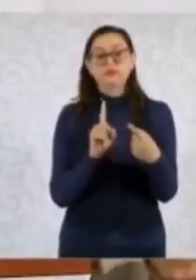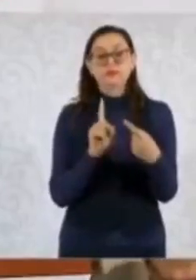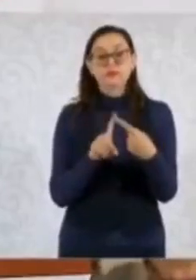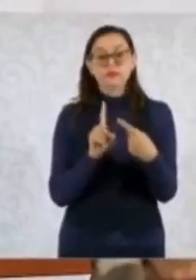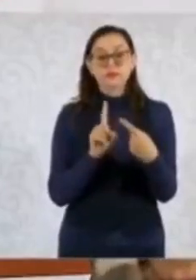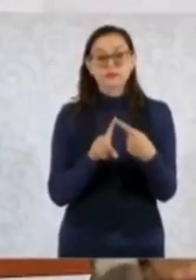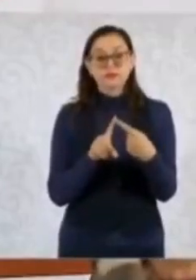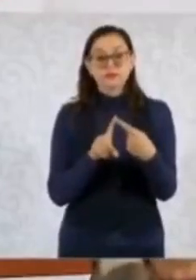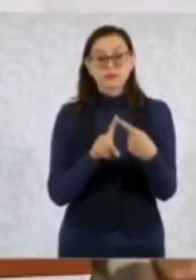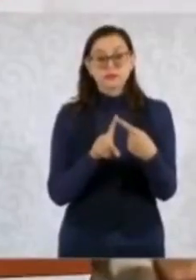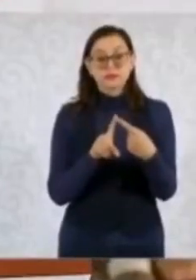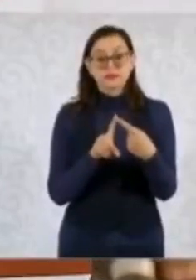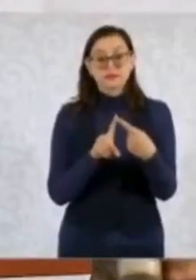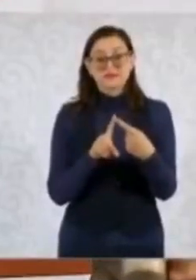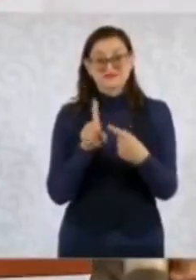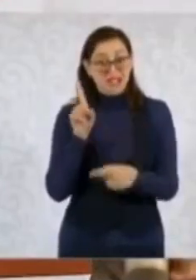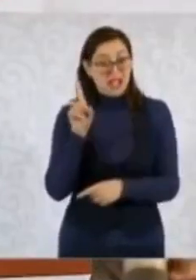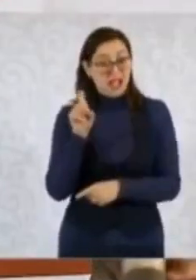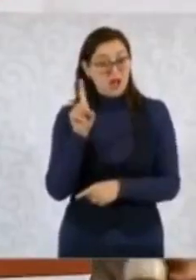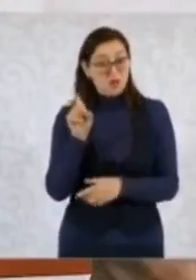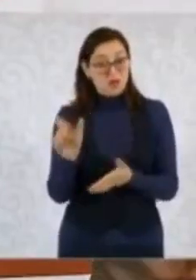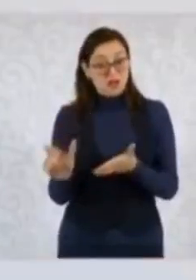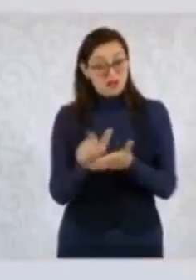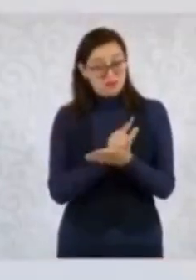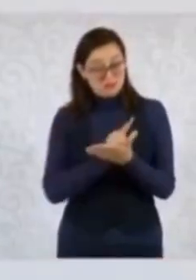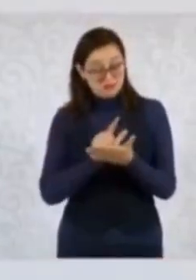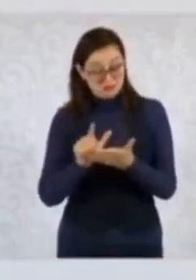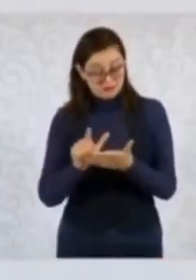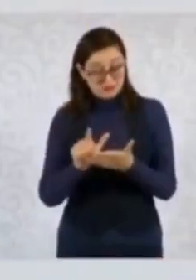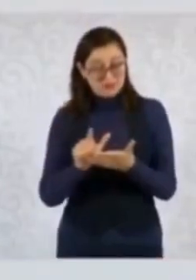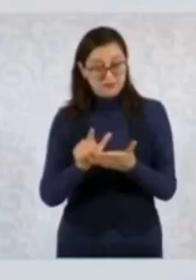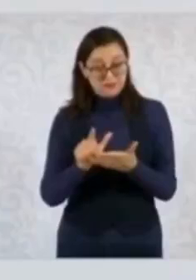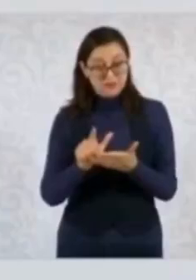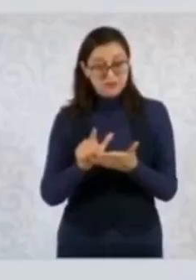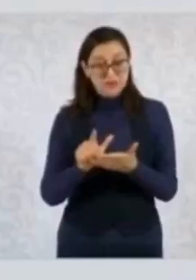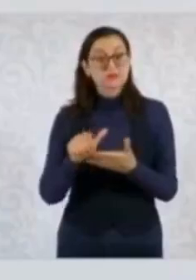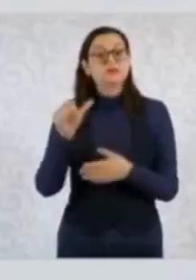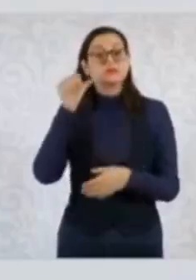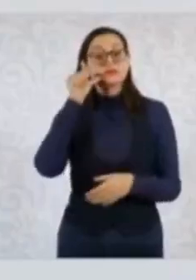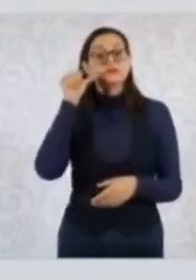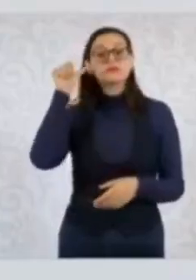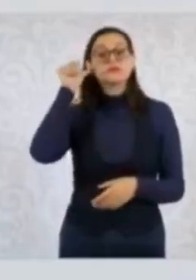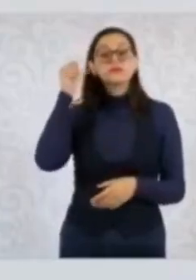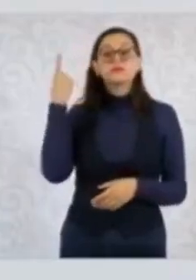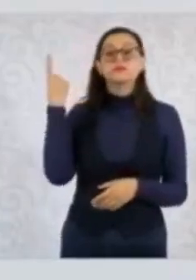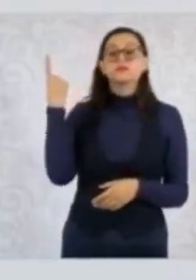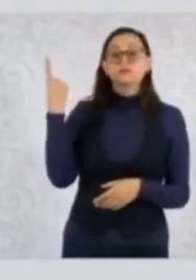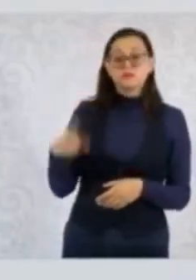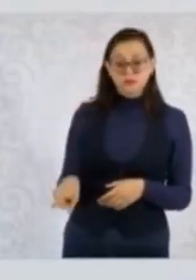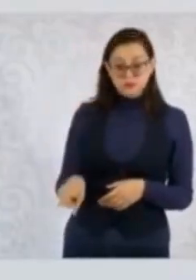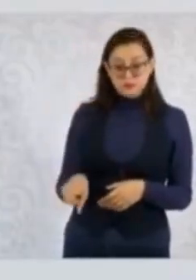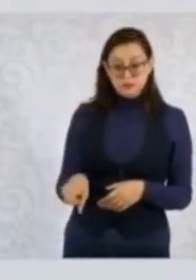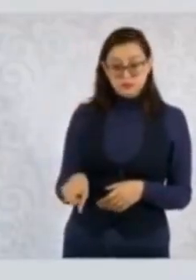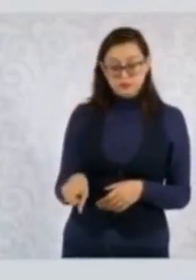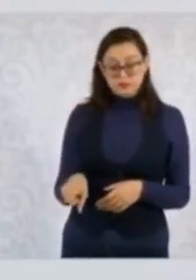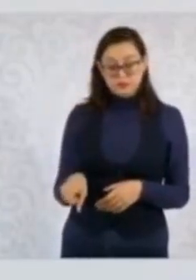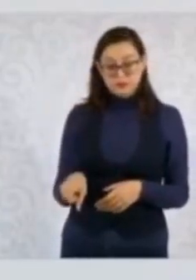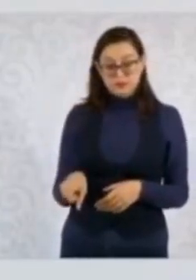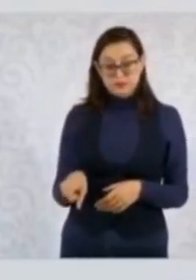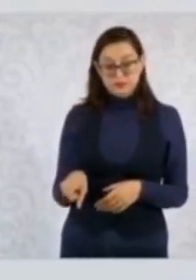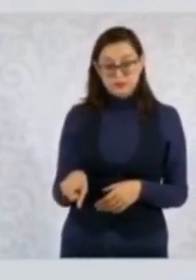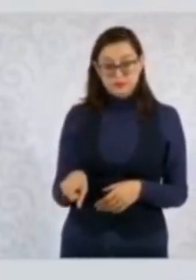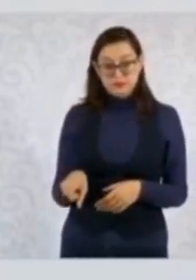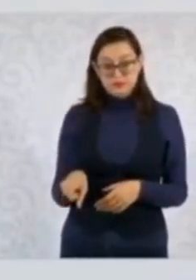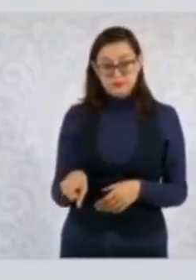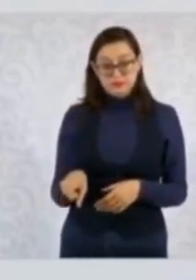el servicio de agua potable en Acapulco. El día de ayer dispusimos que en lo que se atienden